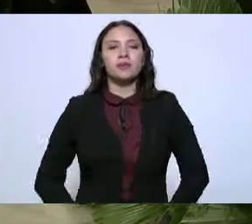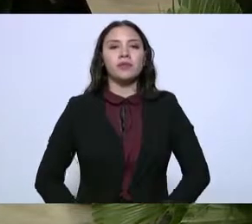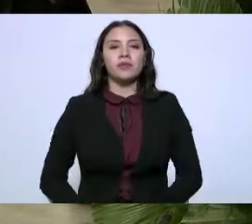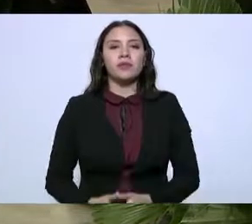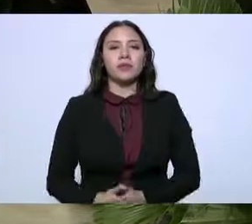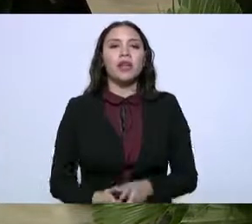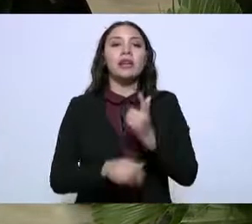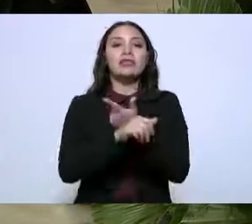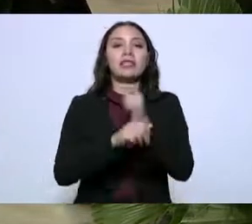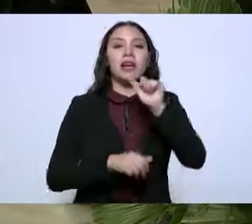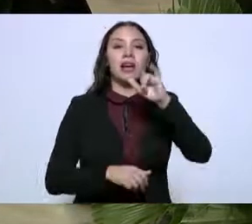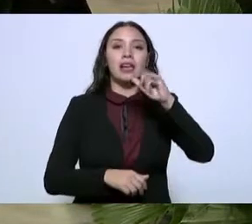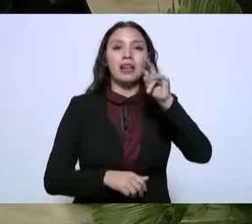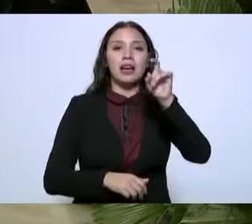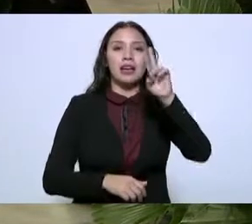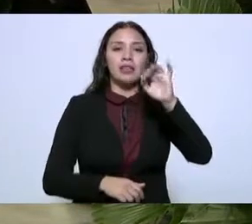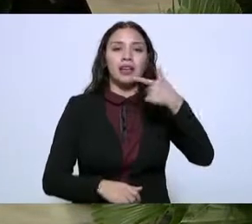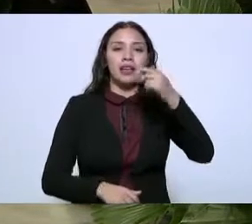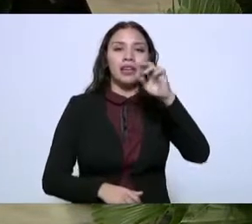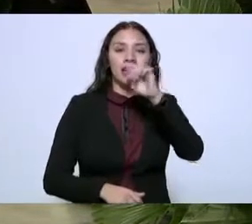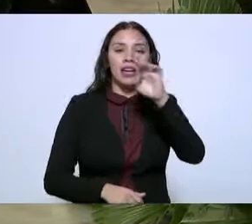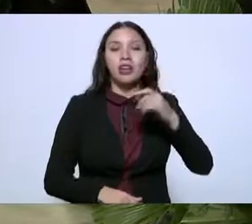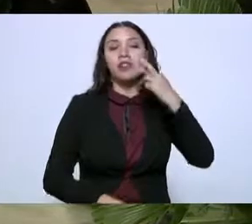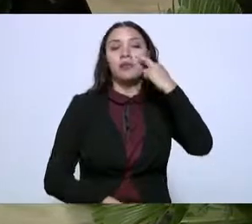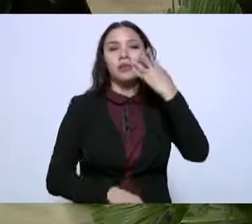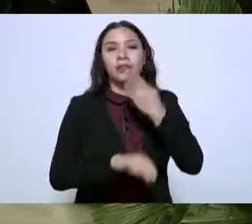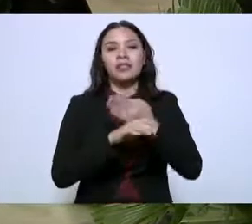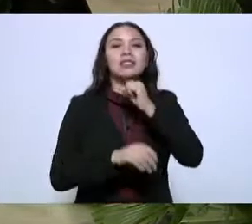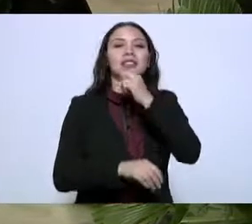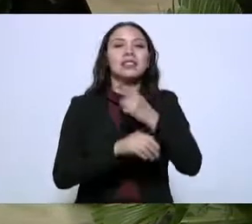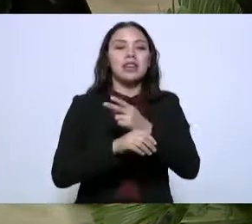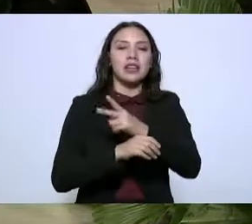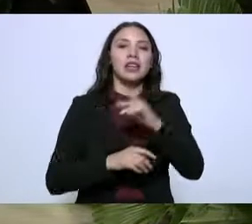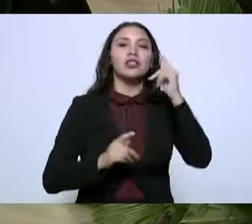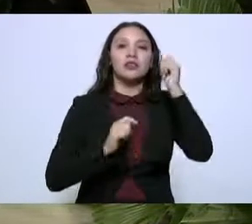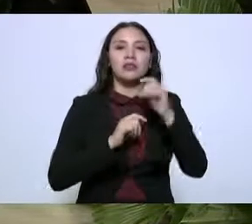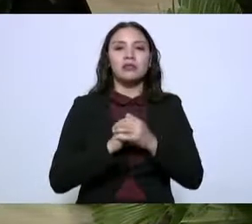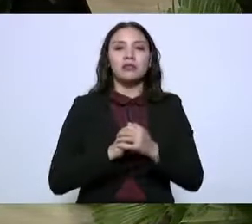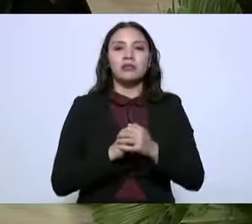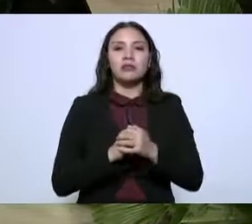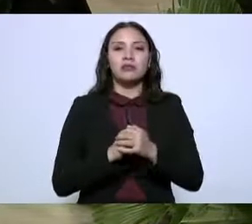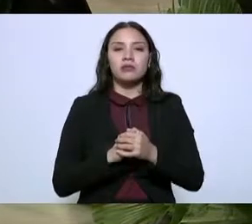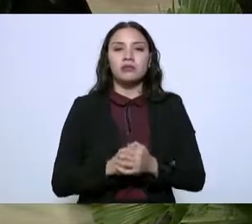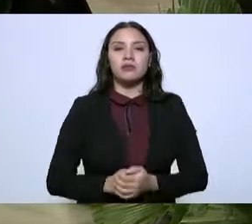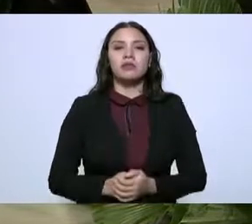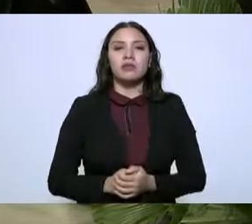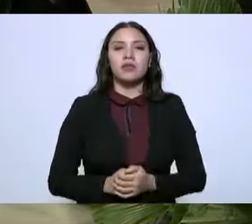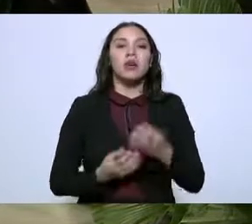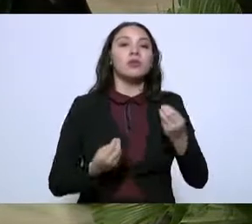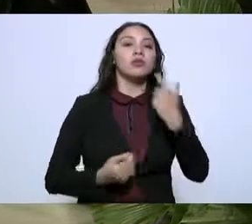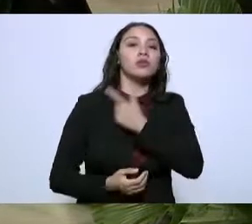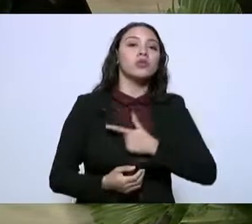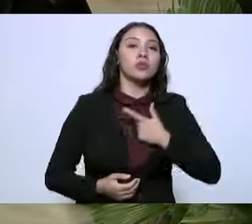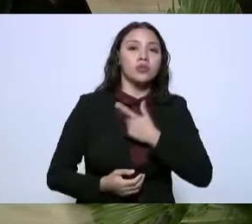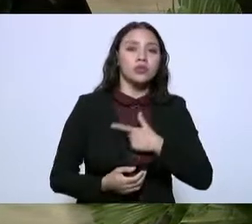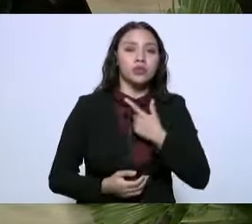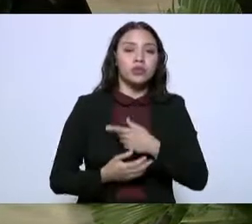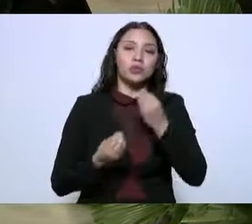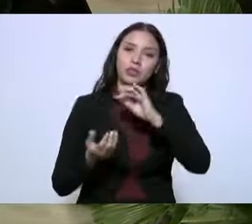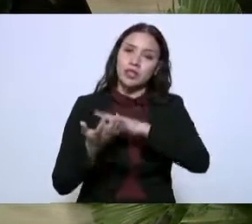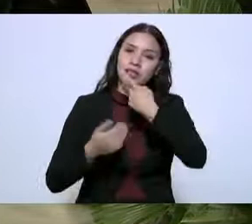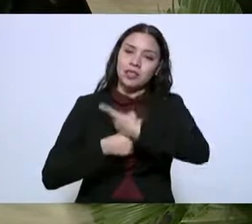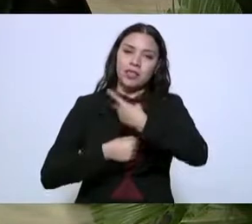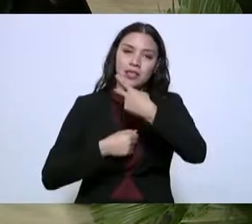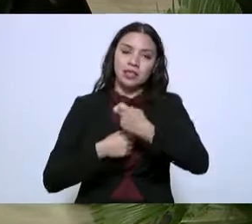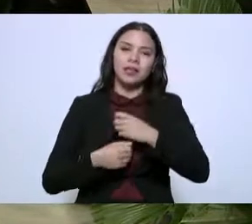licenciada Alejandra Frausto Guerrero secretaria de Cultura gracias secretario Adán un gusto gracias por la